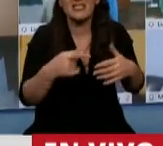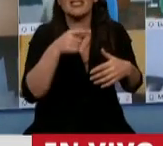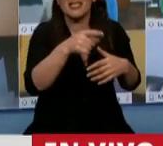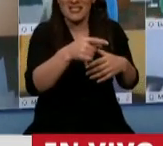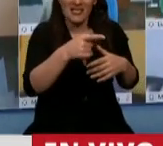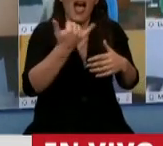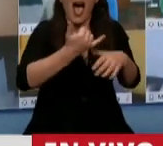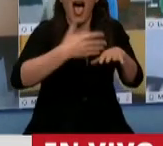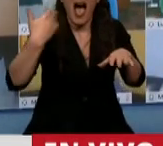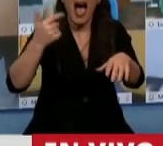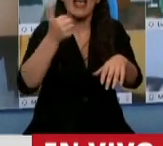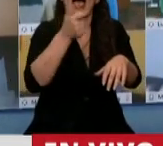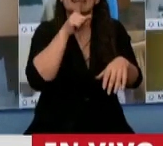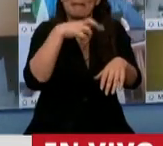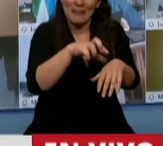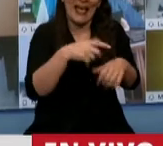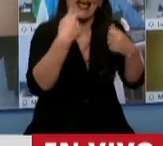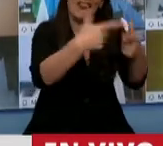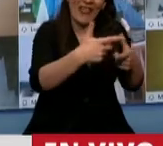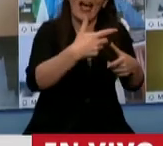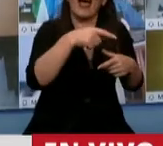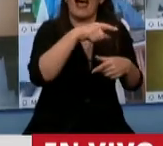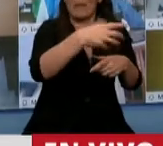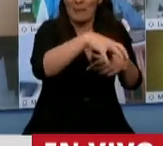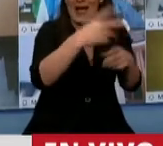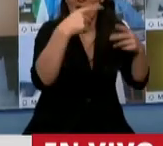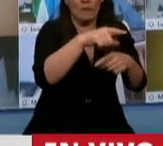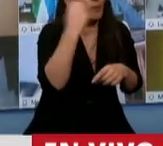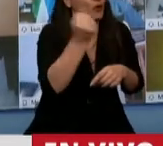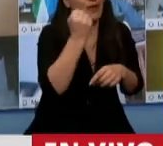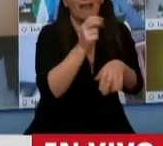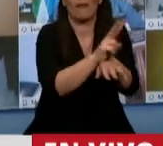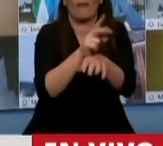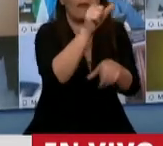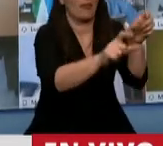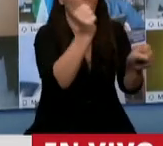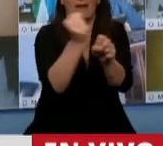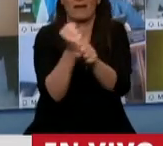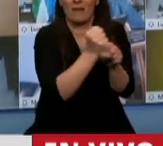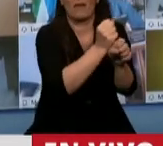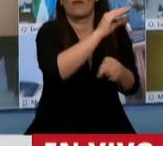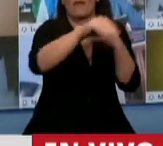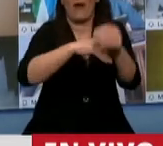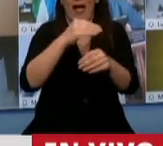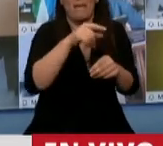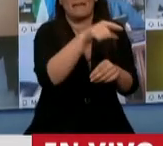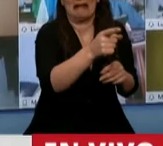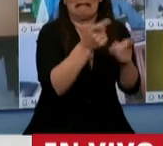las medidas, los ATP, para resguardar estas fuentes tan importantes de puestos de trabajo y de miles de familias en todo el país.